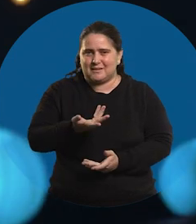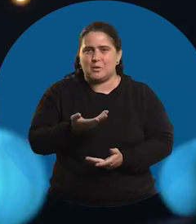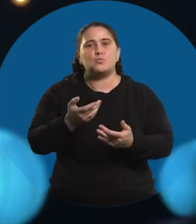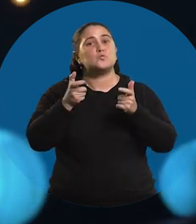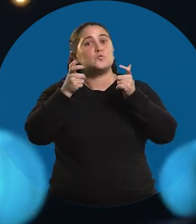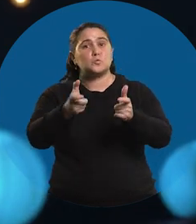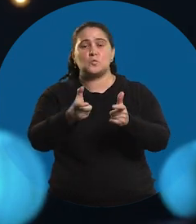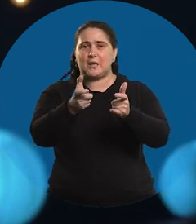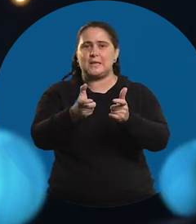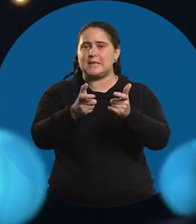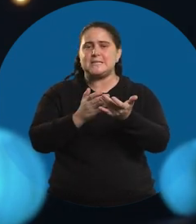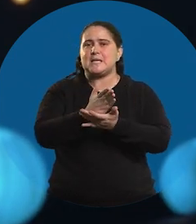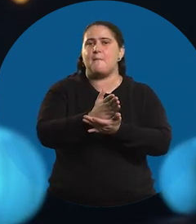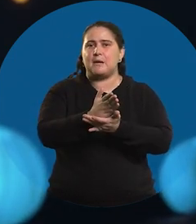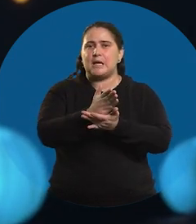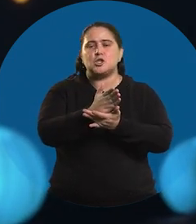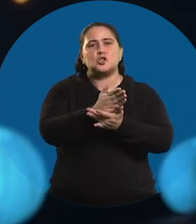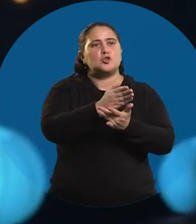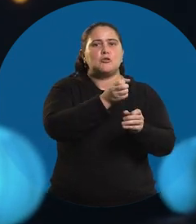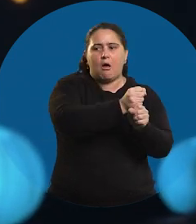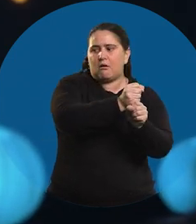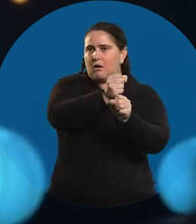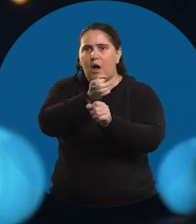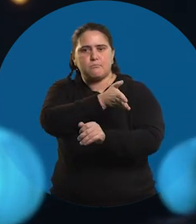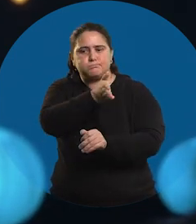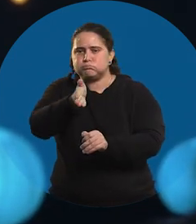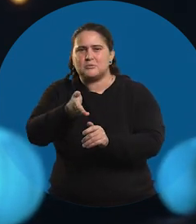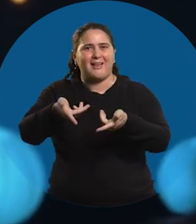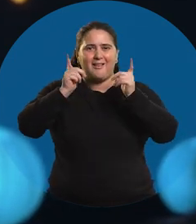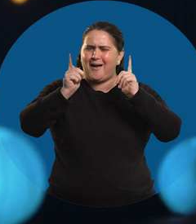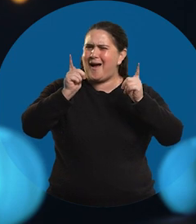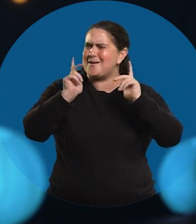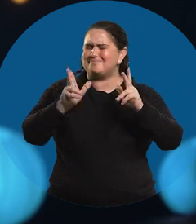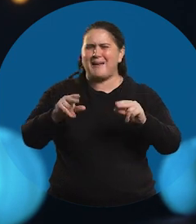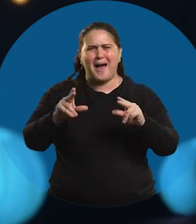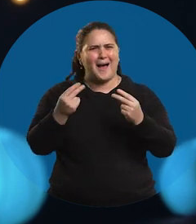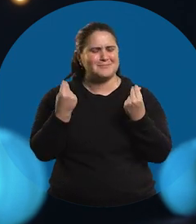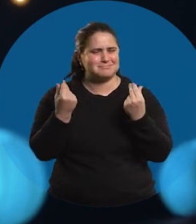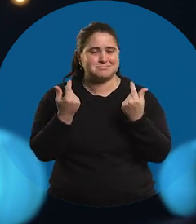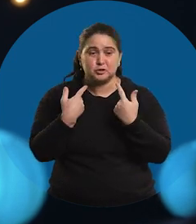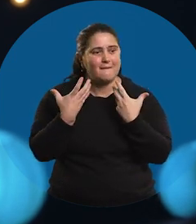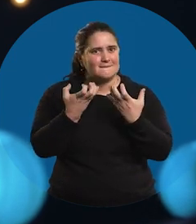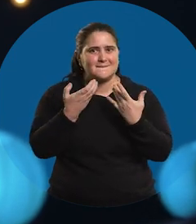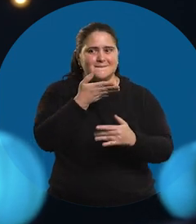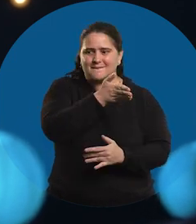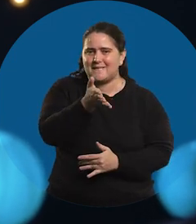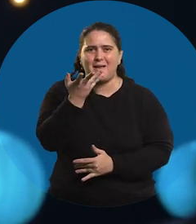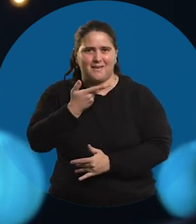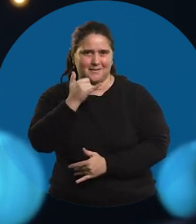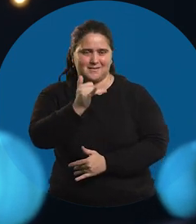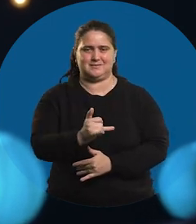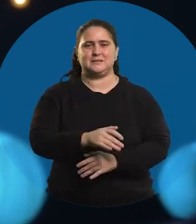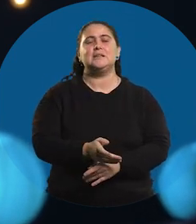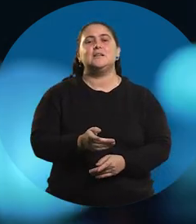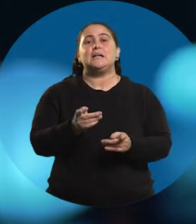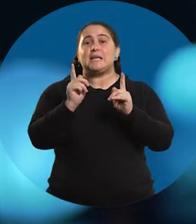Por suerte, en todos los lugares donde estoy, lo disfruto muchísimo y quiero estar en ese lugar.